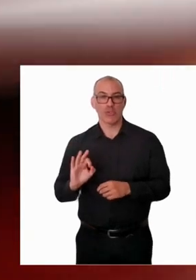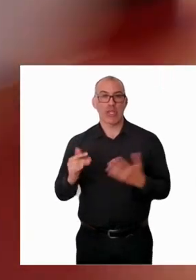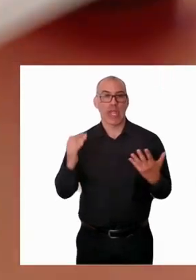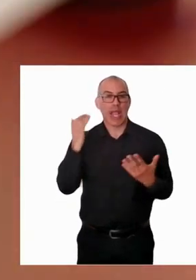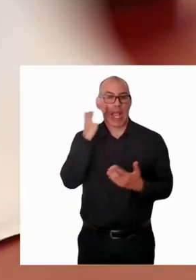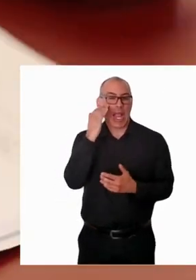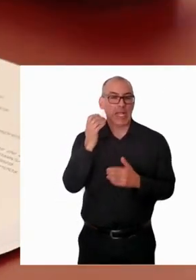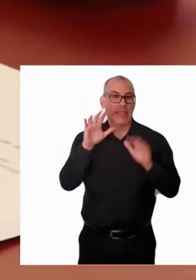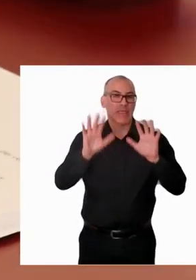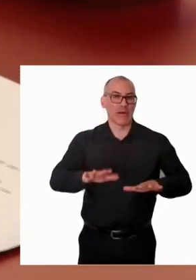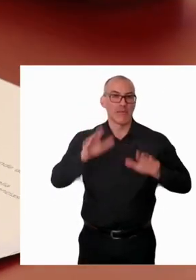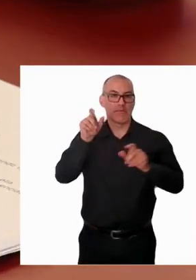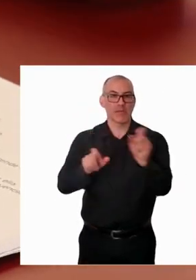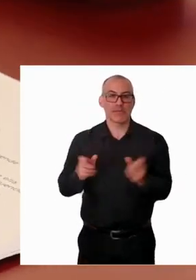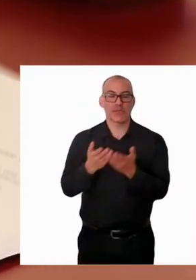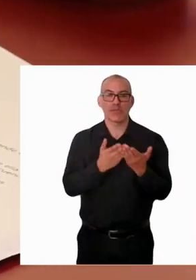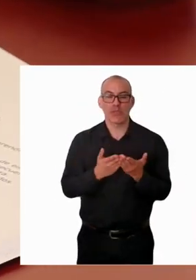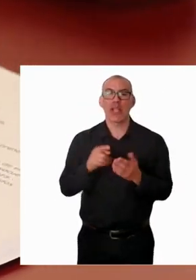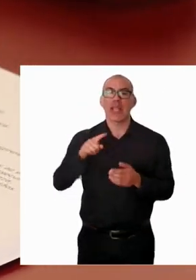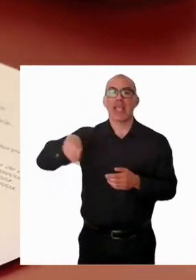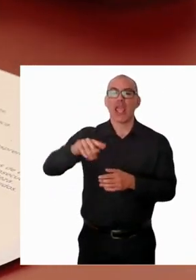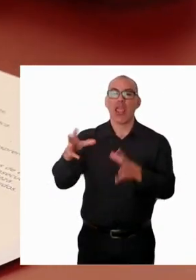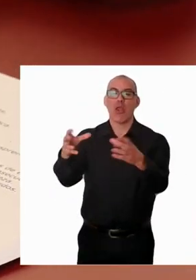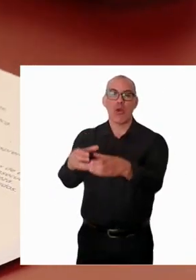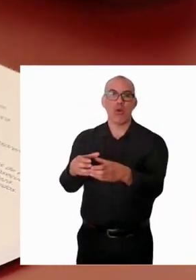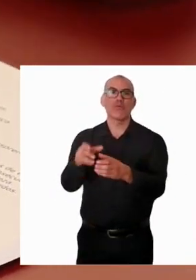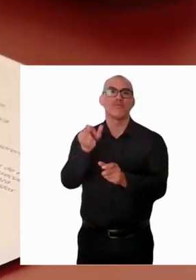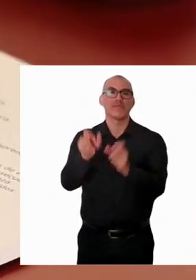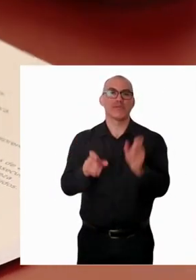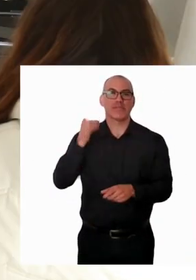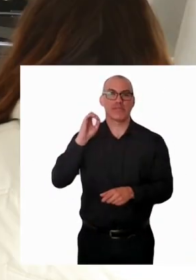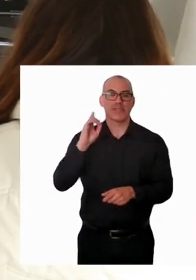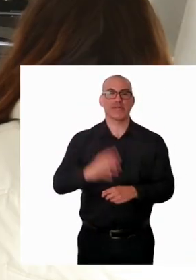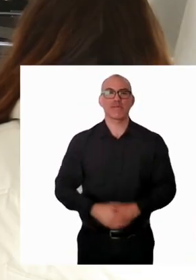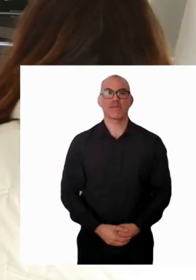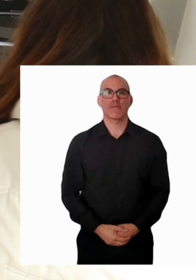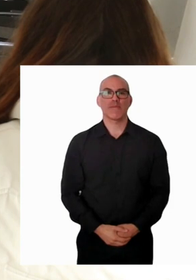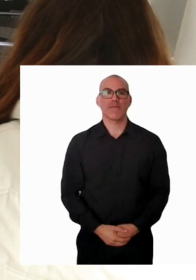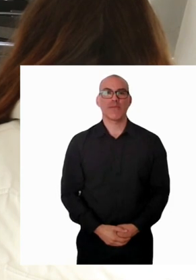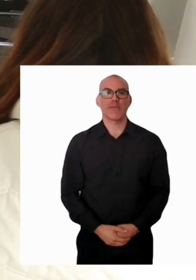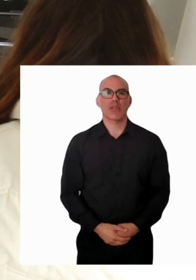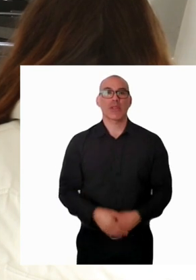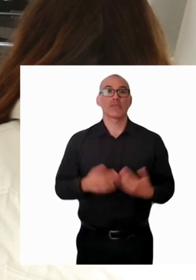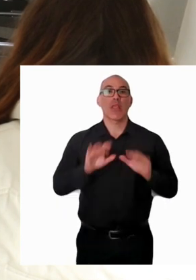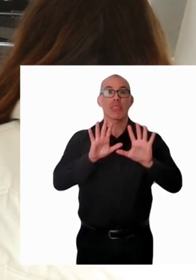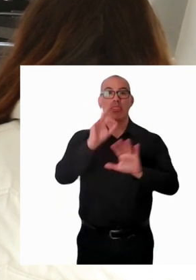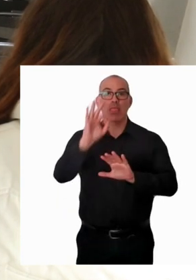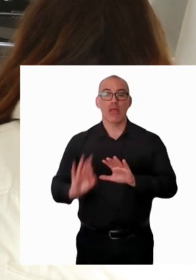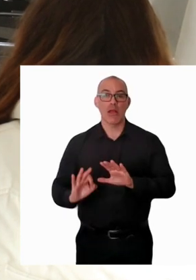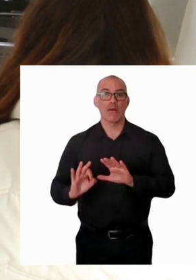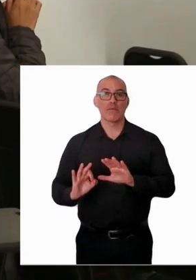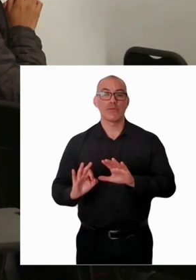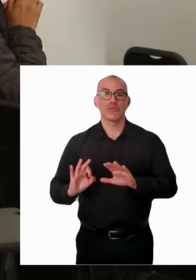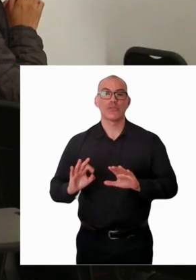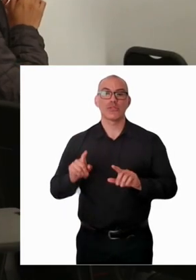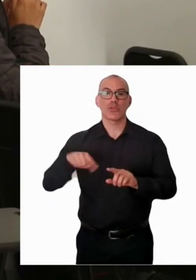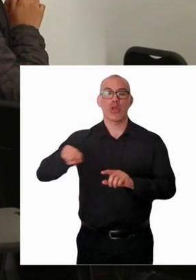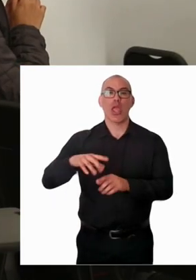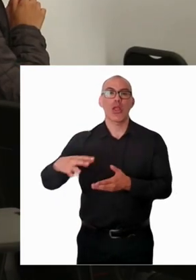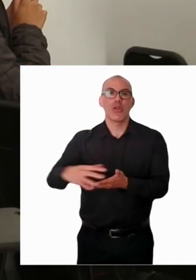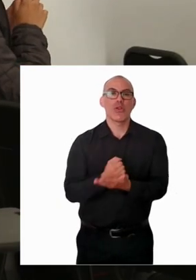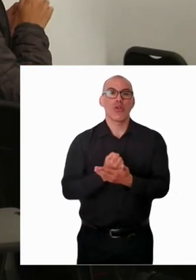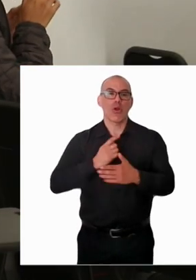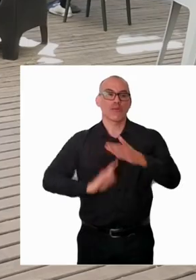son personas con discapacidad, de las que menos del 10% logra completar la educación superior.